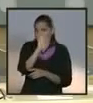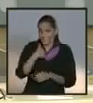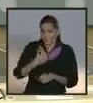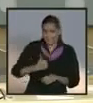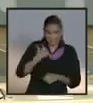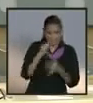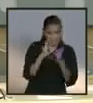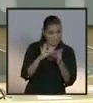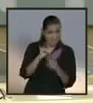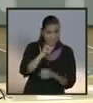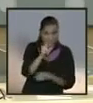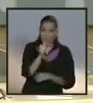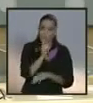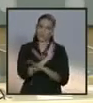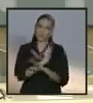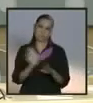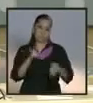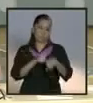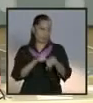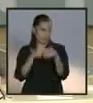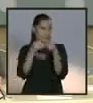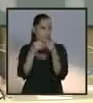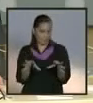Bueno, vamos a pasar a lo que es importante.